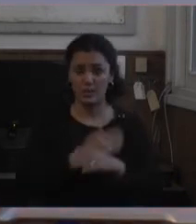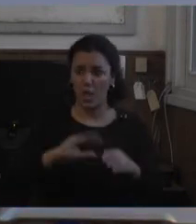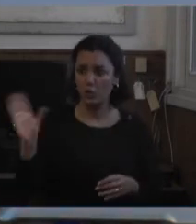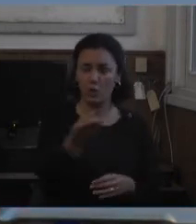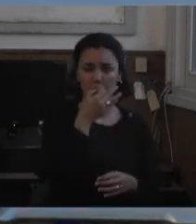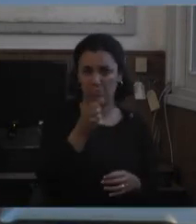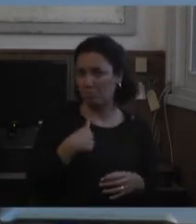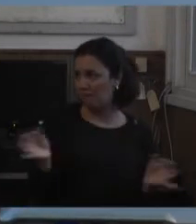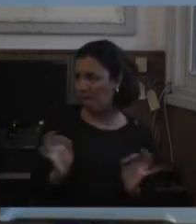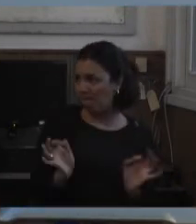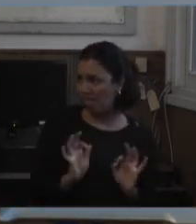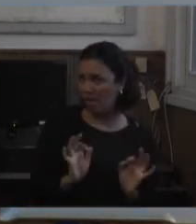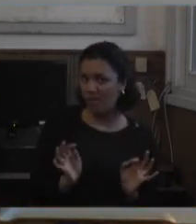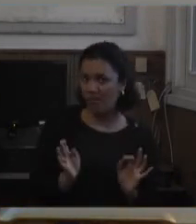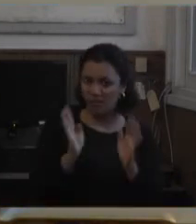nada especial